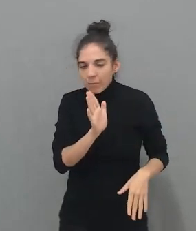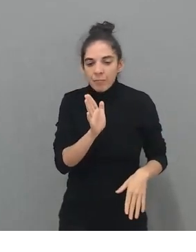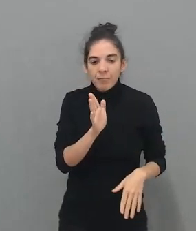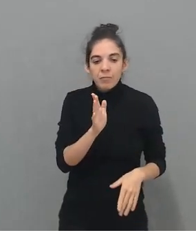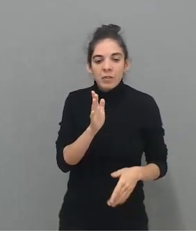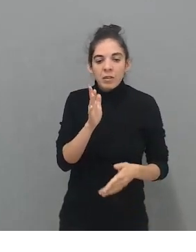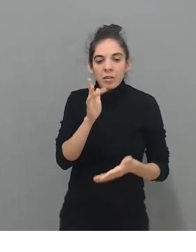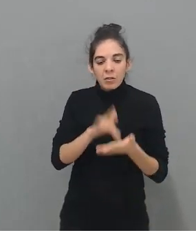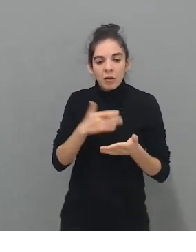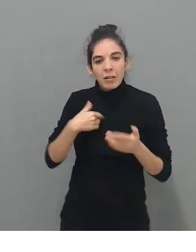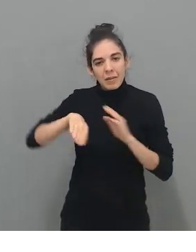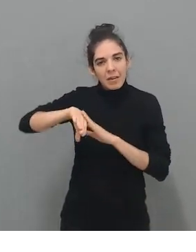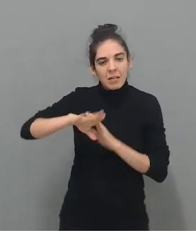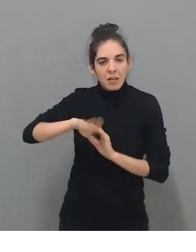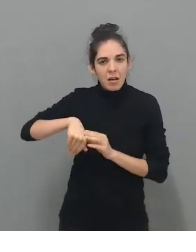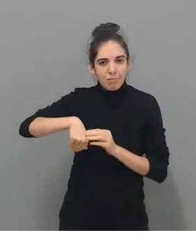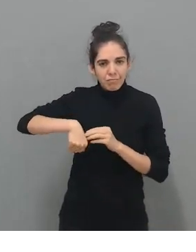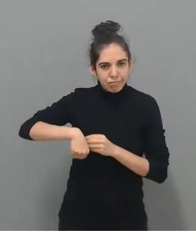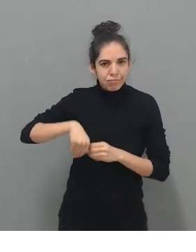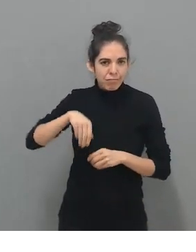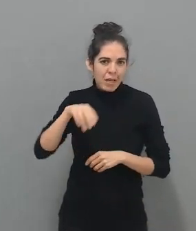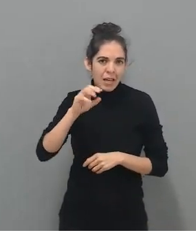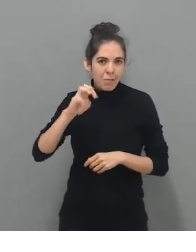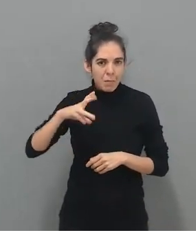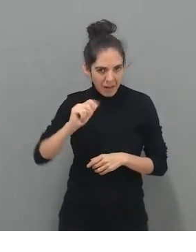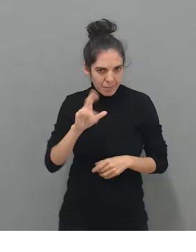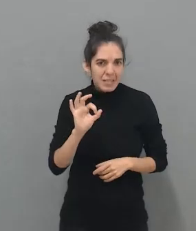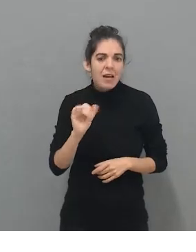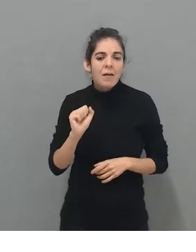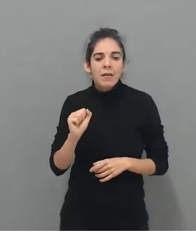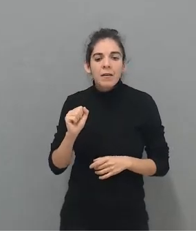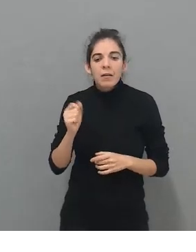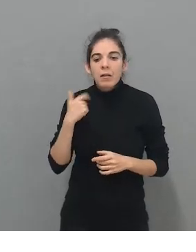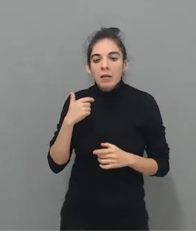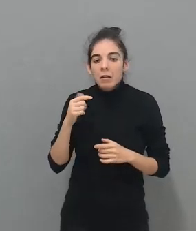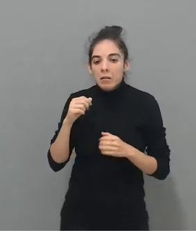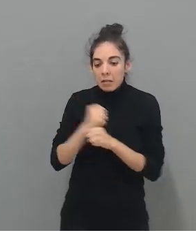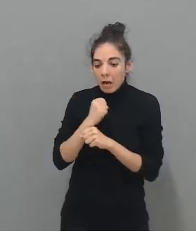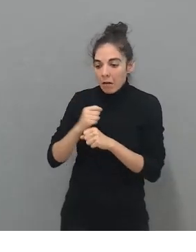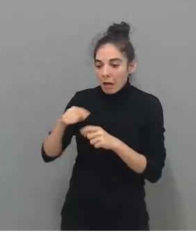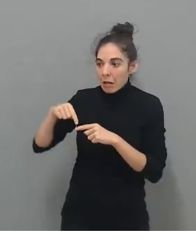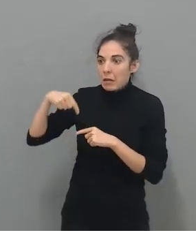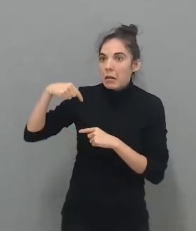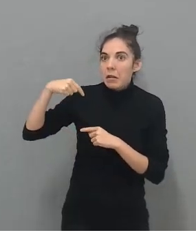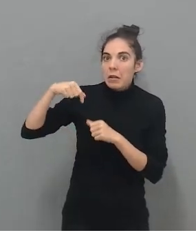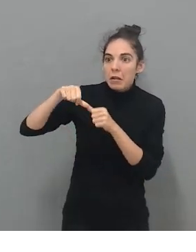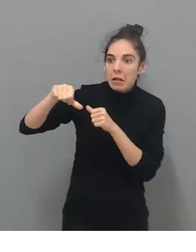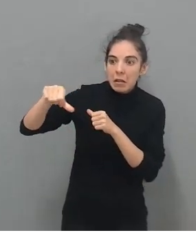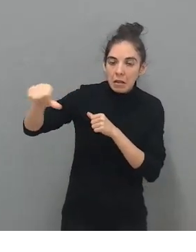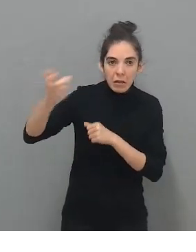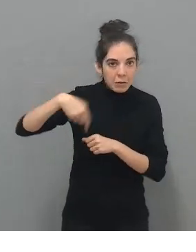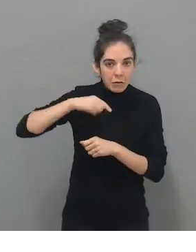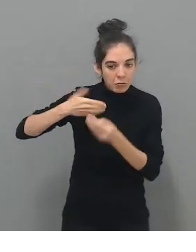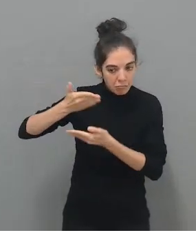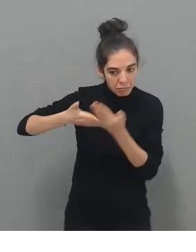derecha. Y después de trabajar con Minifunky, pues bueno, ahí tenéis el testimonio de su madre, que para nosotros es fundamental.